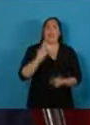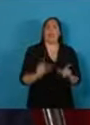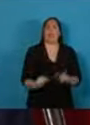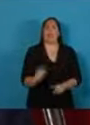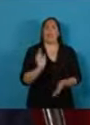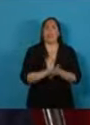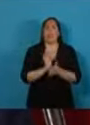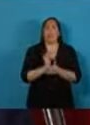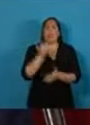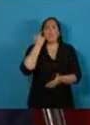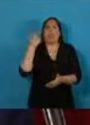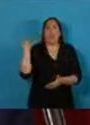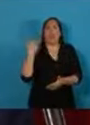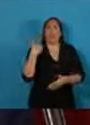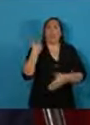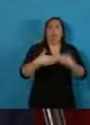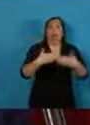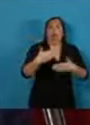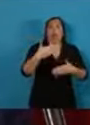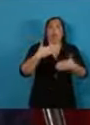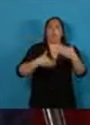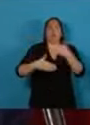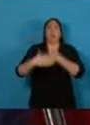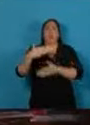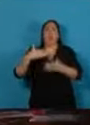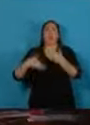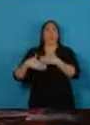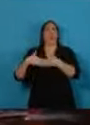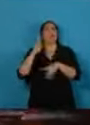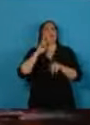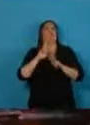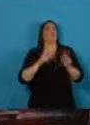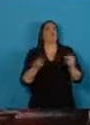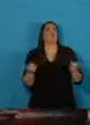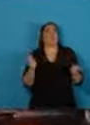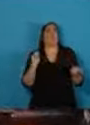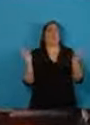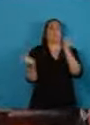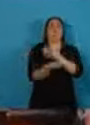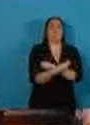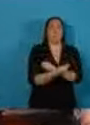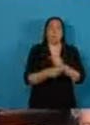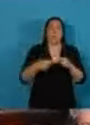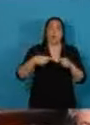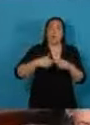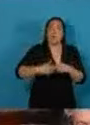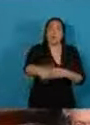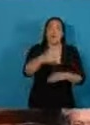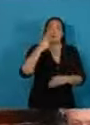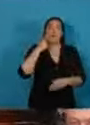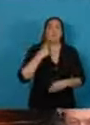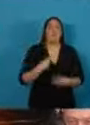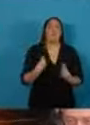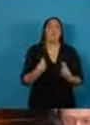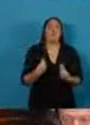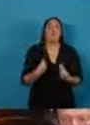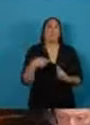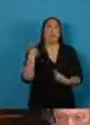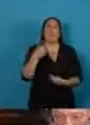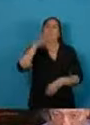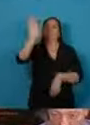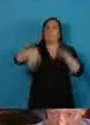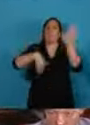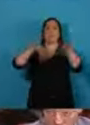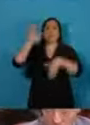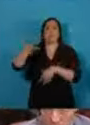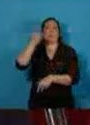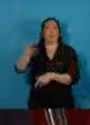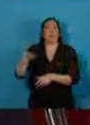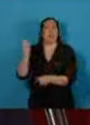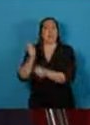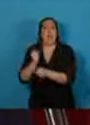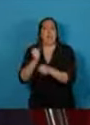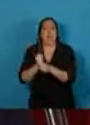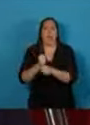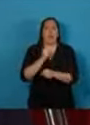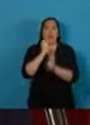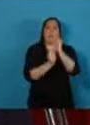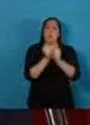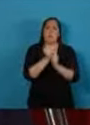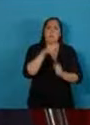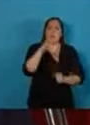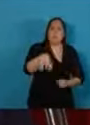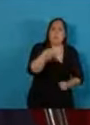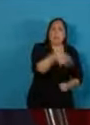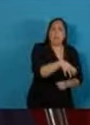social y productivo. En los próximos días estaremos convocando a los trabajadores, a los empresarios,